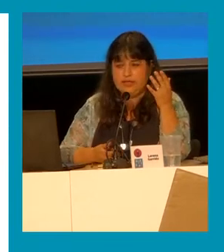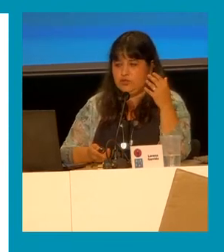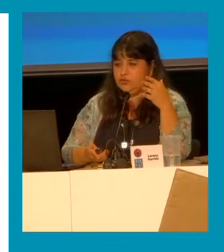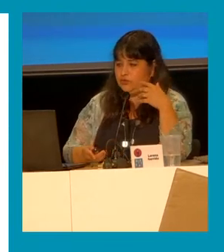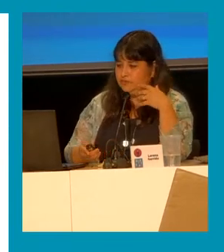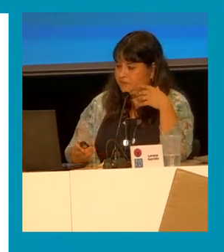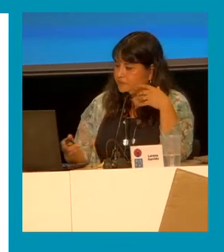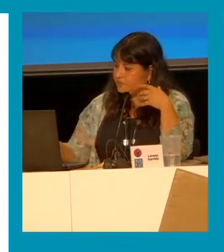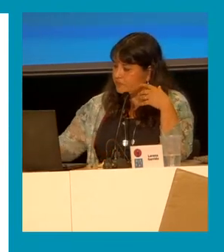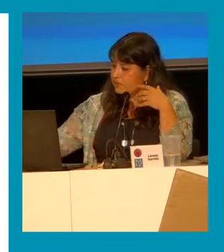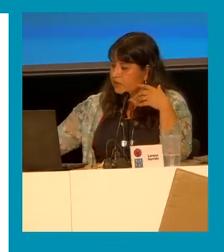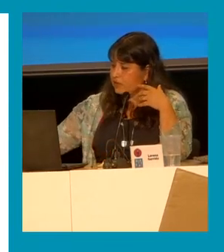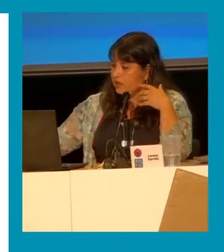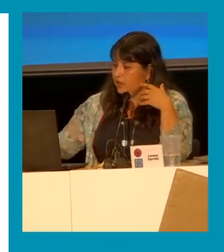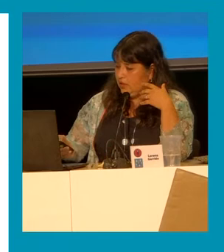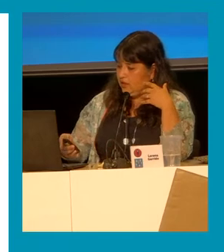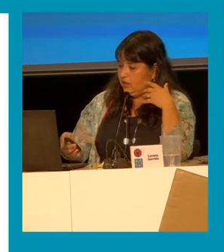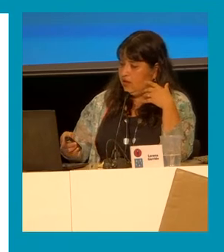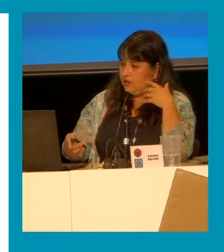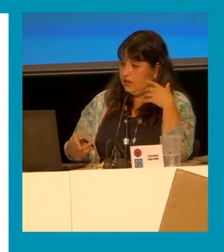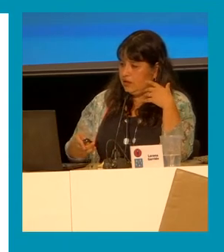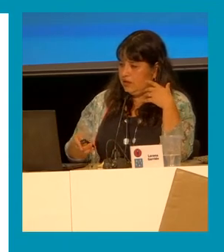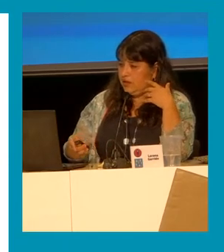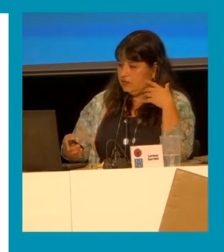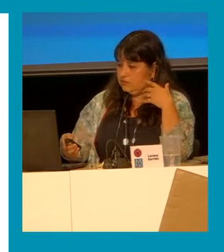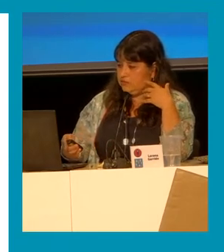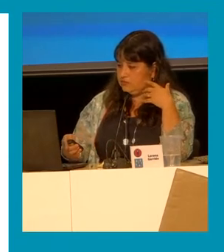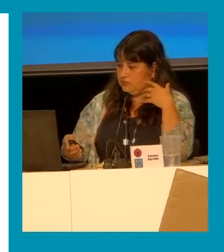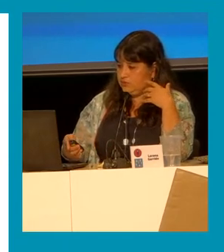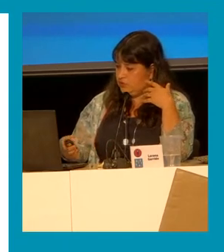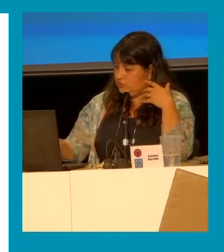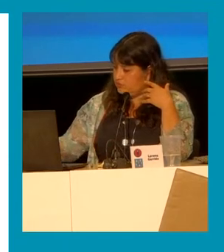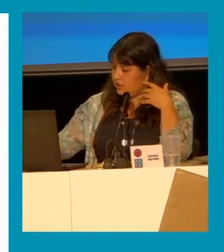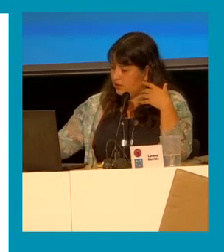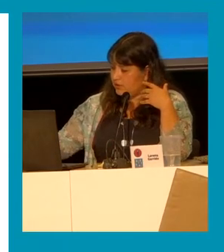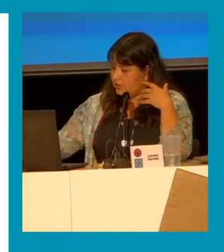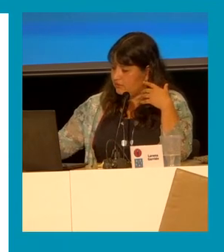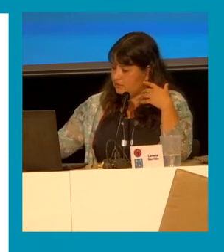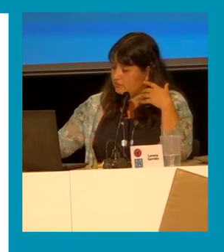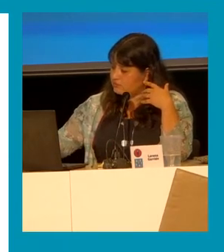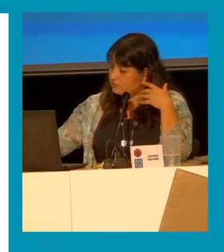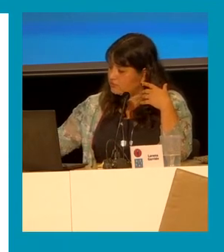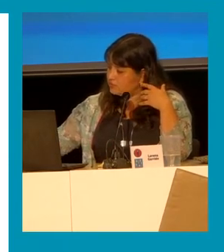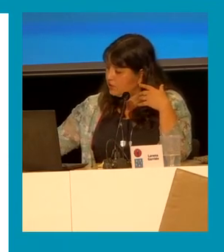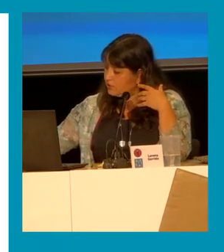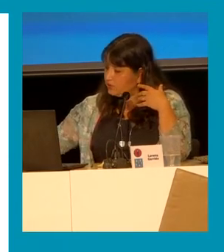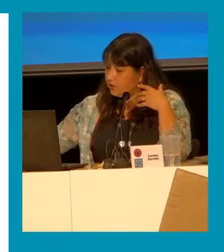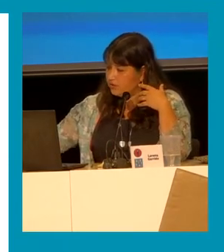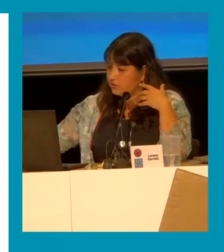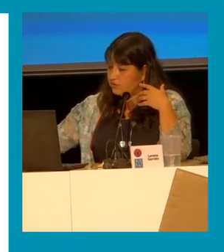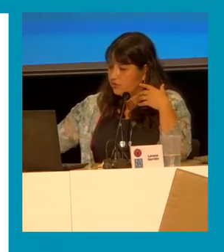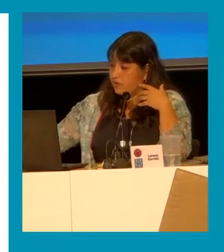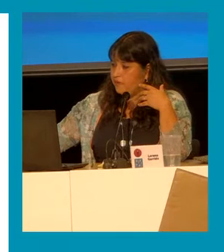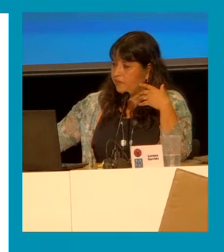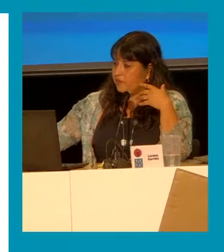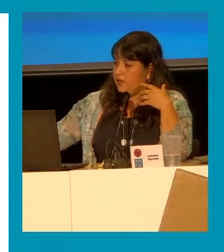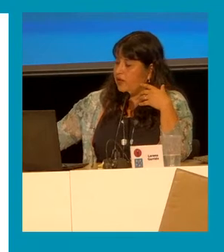estudiado derecho o no. Sí, vale. Ahora sí que te oímos, ¿vale? Vale. Y ahora supongo que sí que podrás salir por sala. Vale.